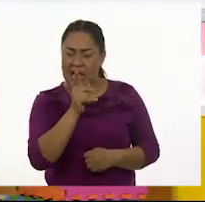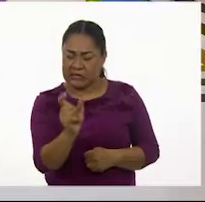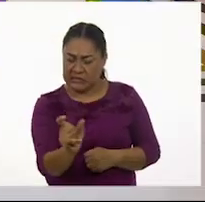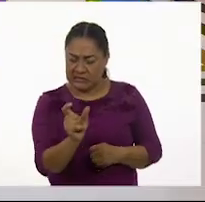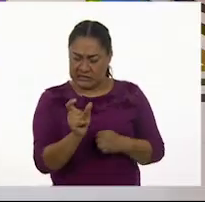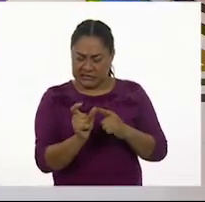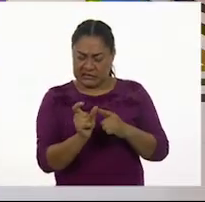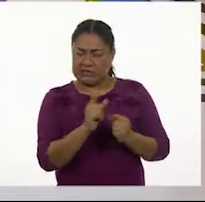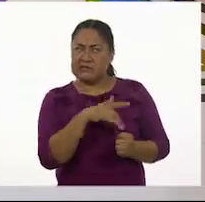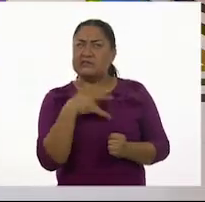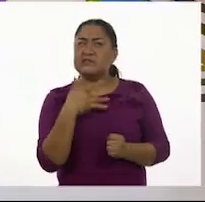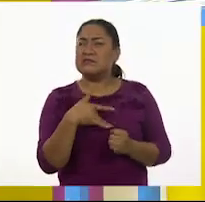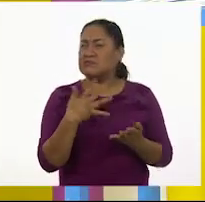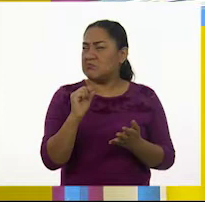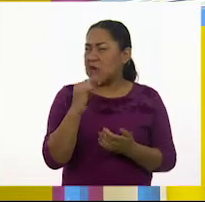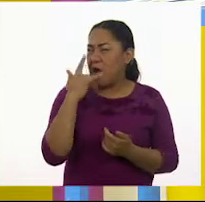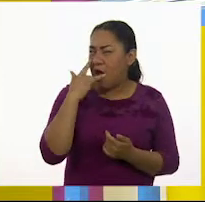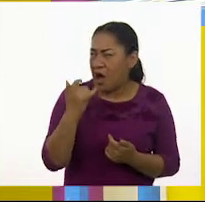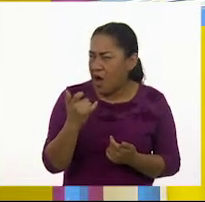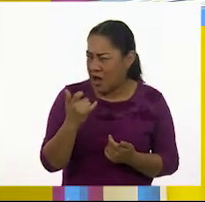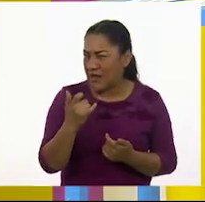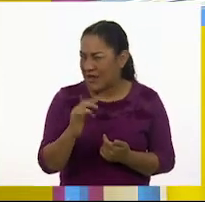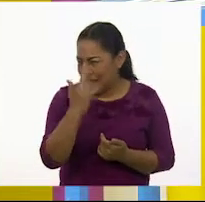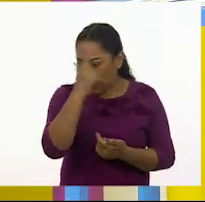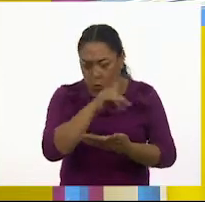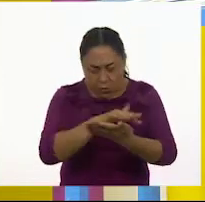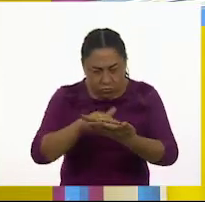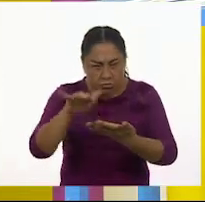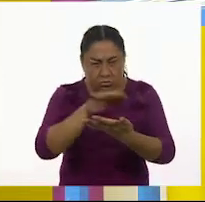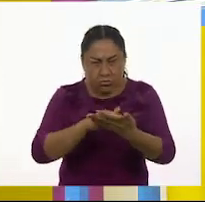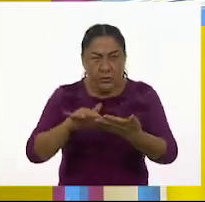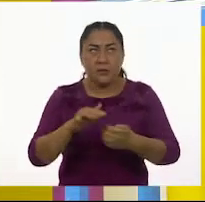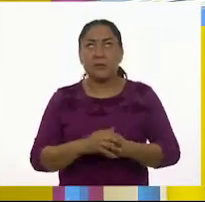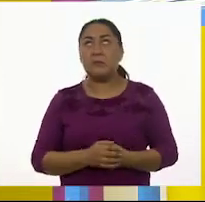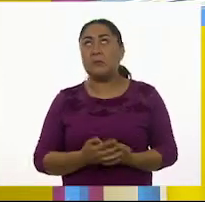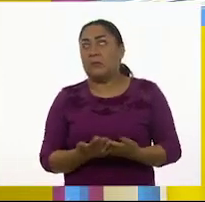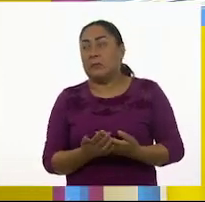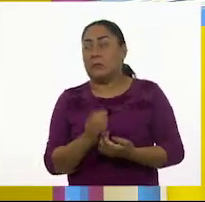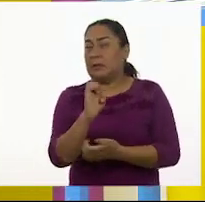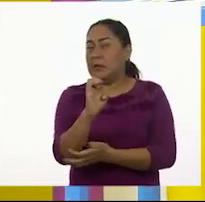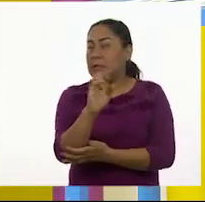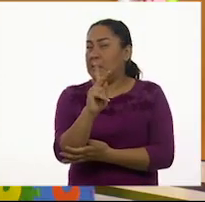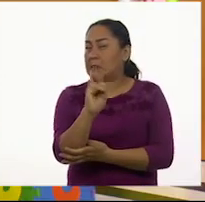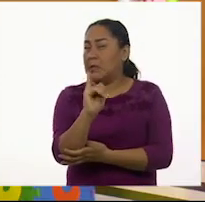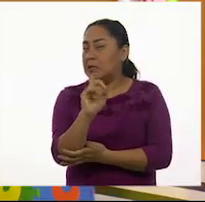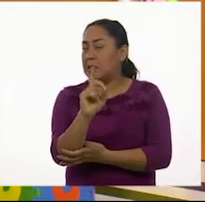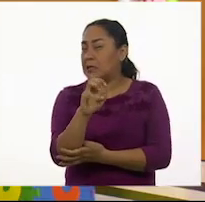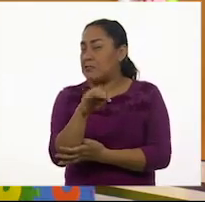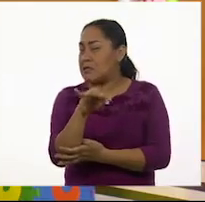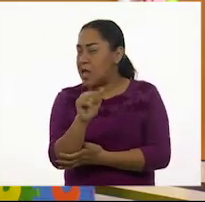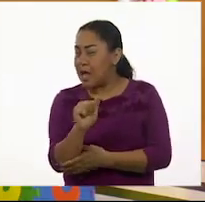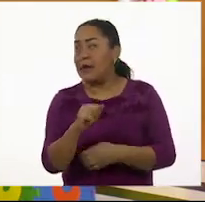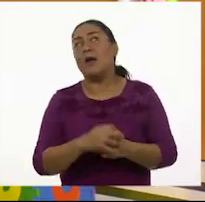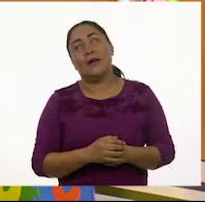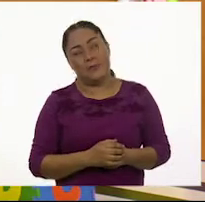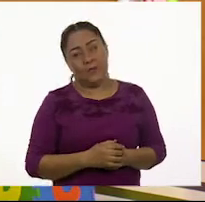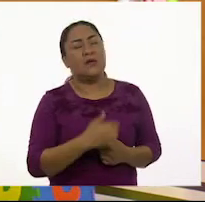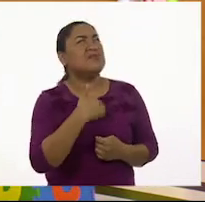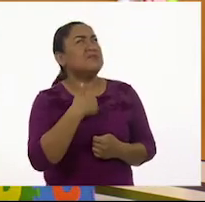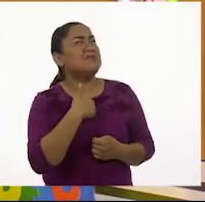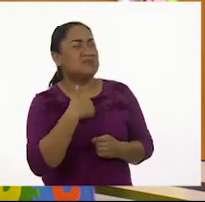en lo que estuviste leyendo? Epidemia. Epidemia. Yo leí una de